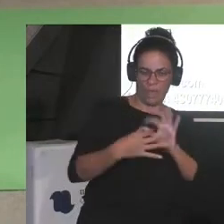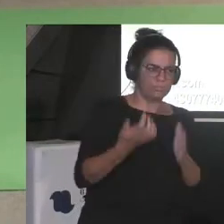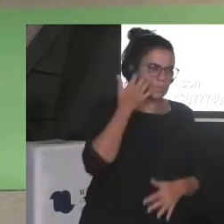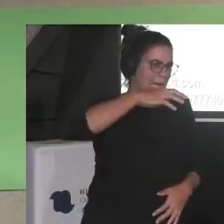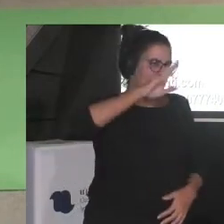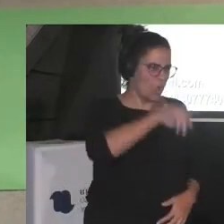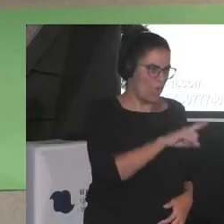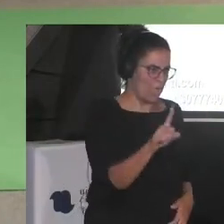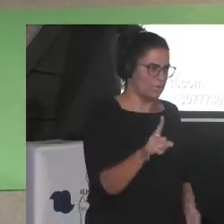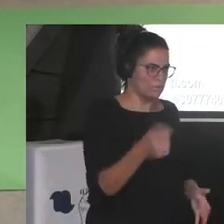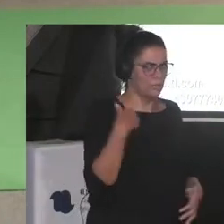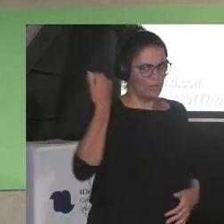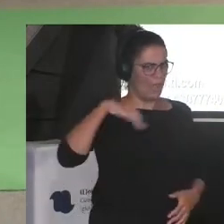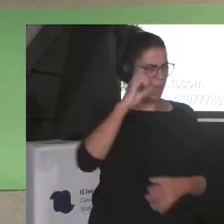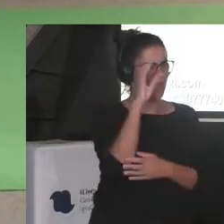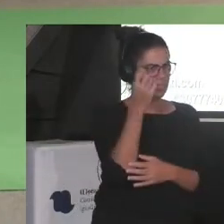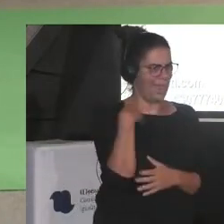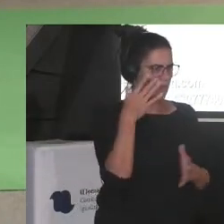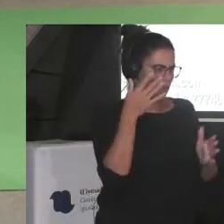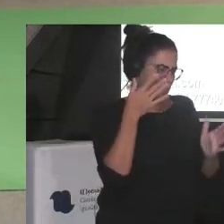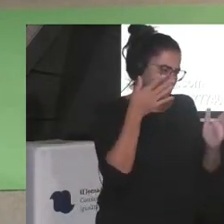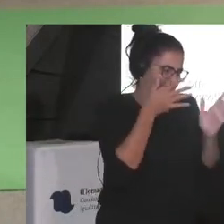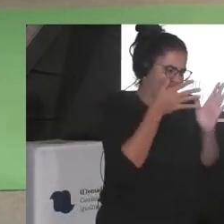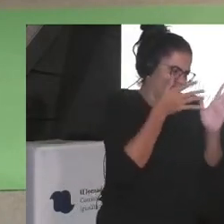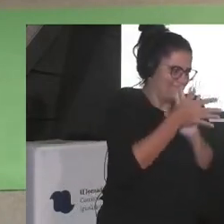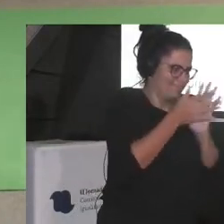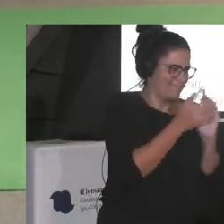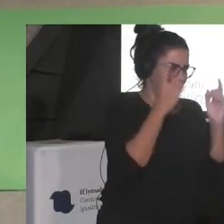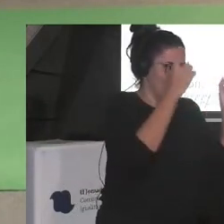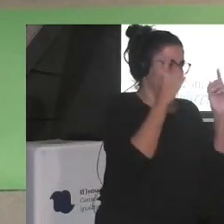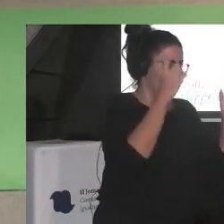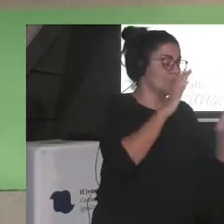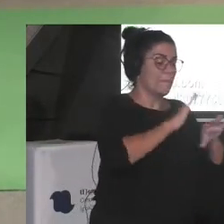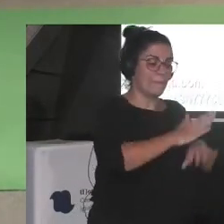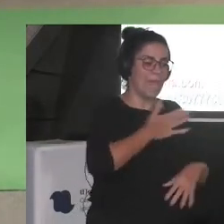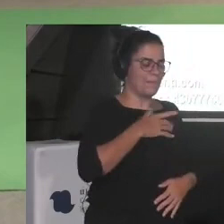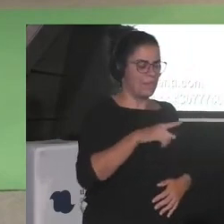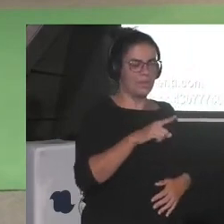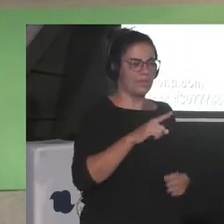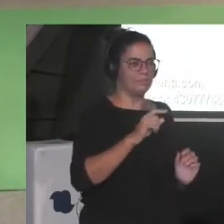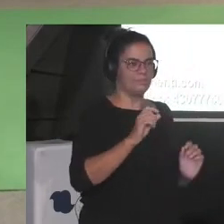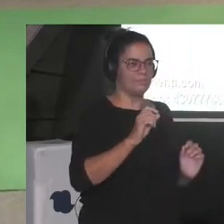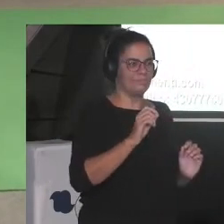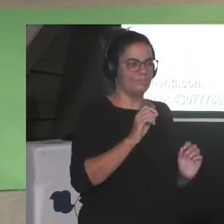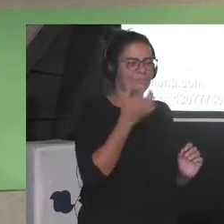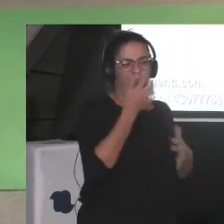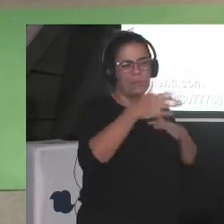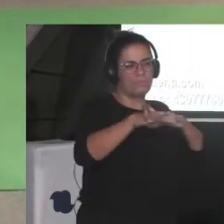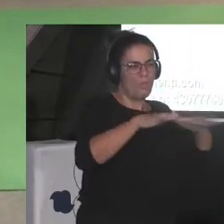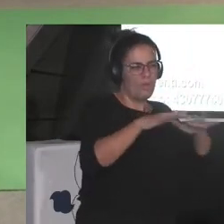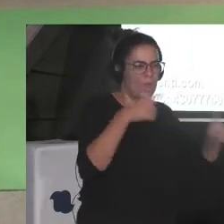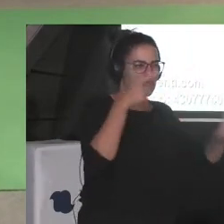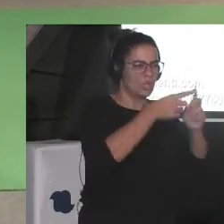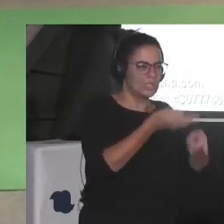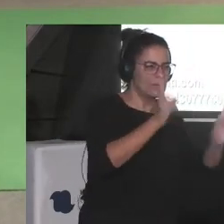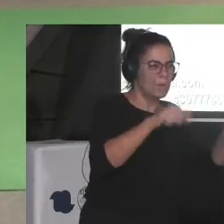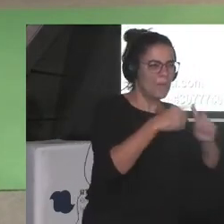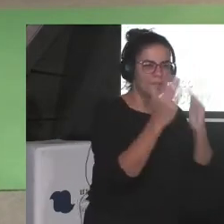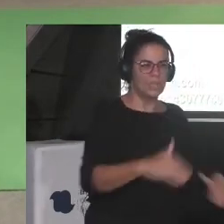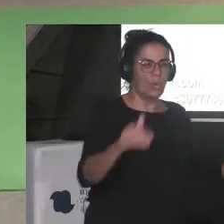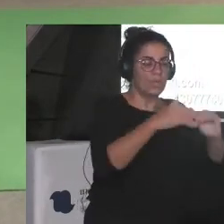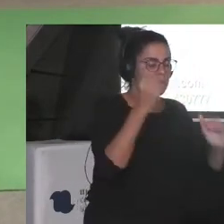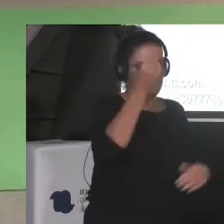charla que eso es lo más revolucionario para mí de todos los movimientos por la liberación y por la igualdad